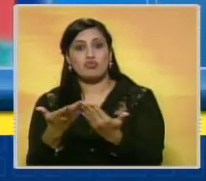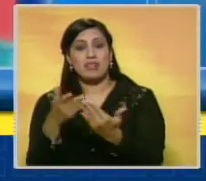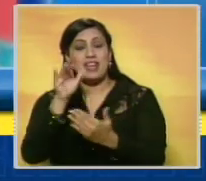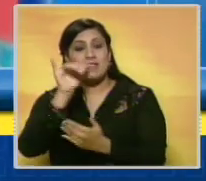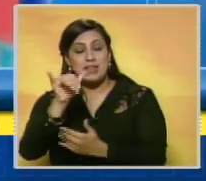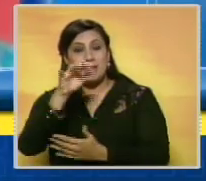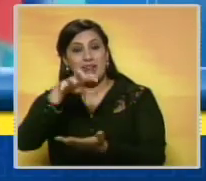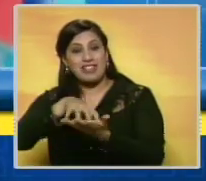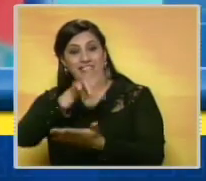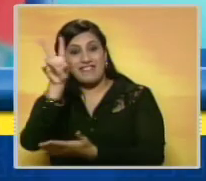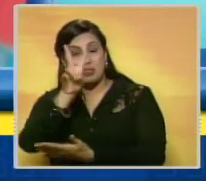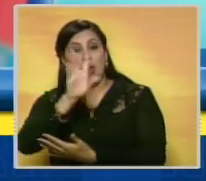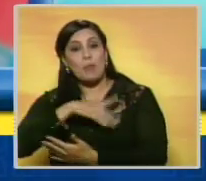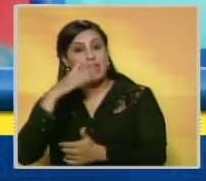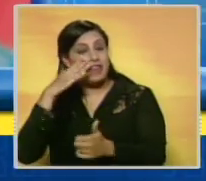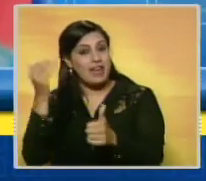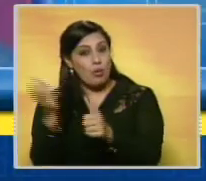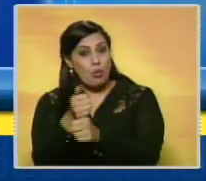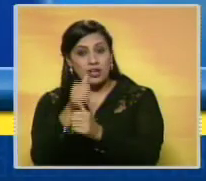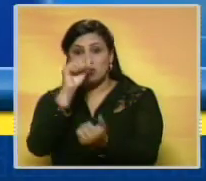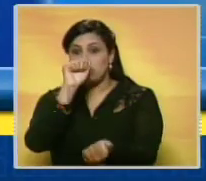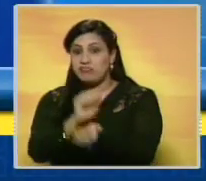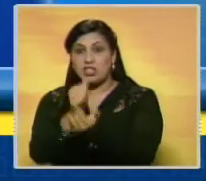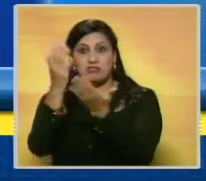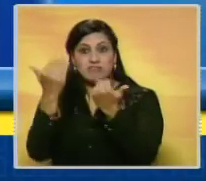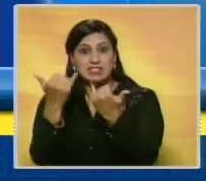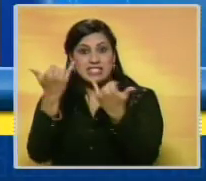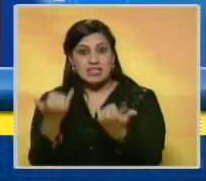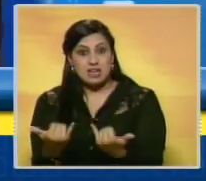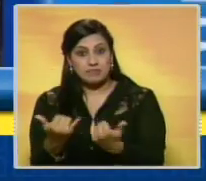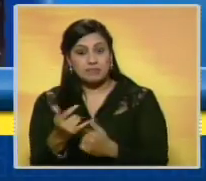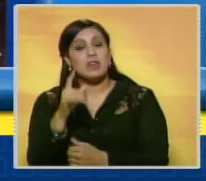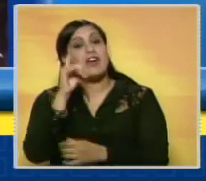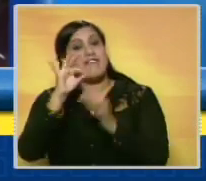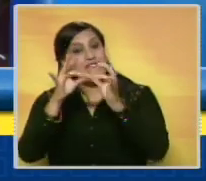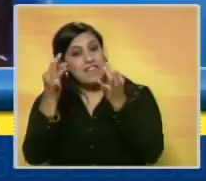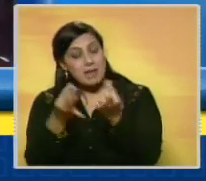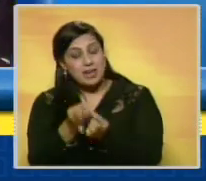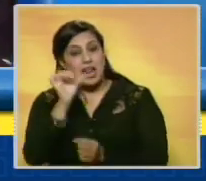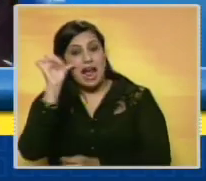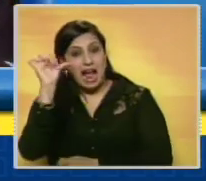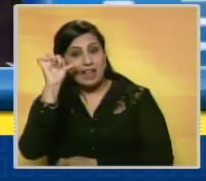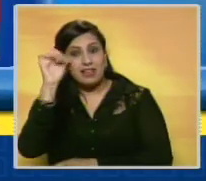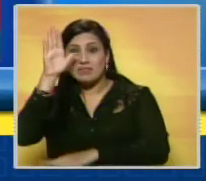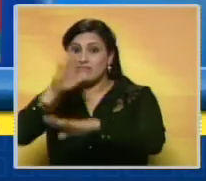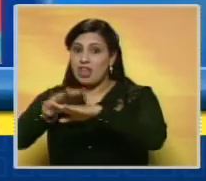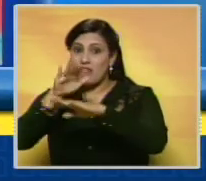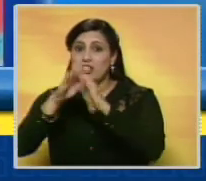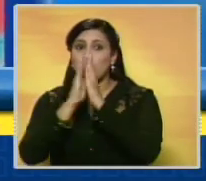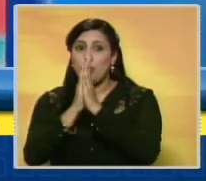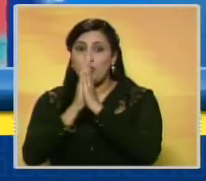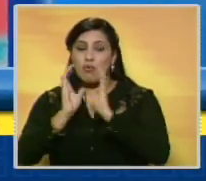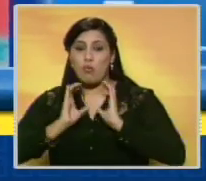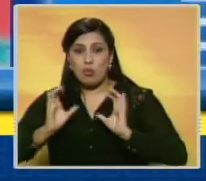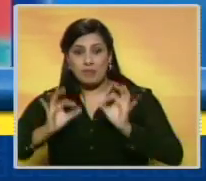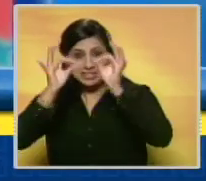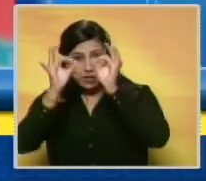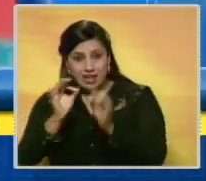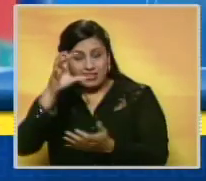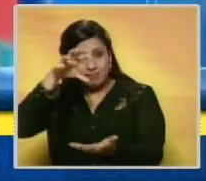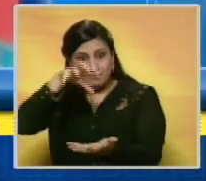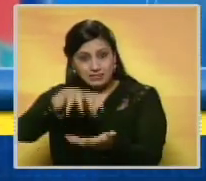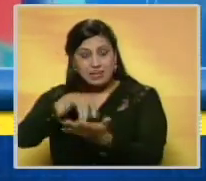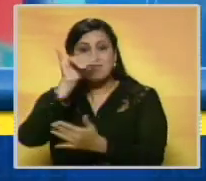caso el Estado venezolano puede solicitar su extradición de manera inmediata. Familiares de Adriana Urquiola solicitan a los cuerpos de seguridad del Estado